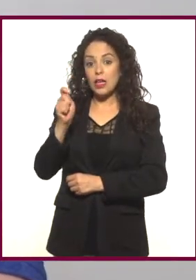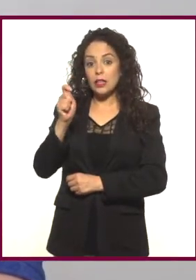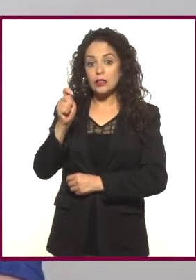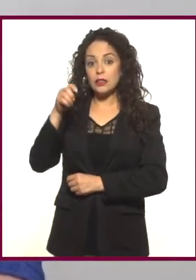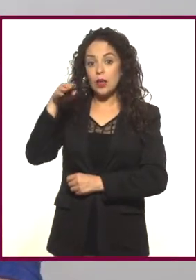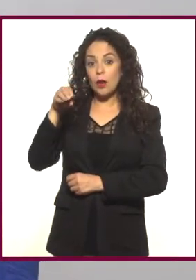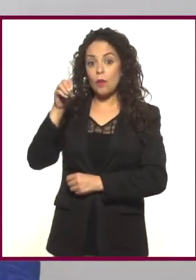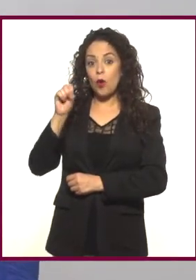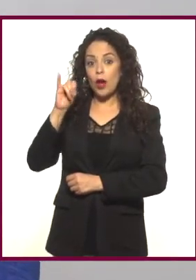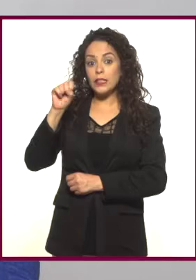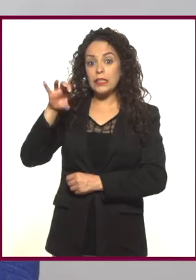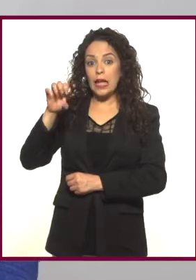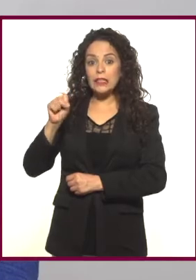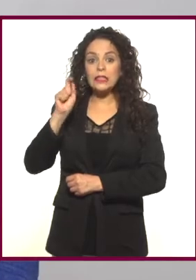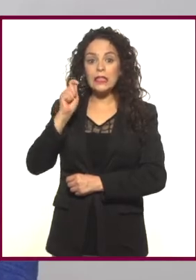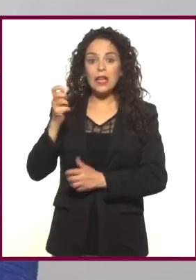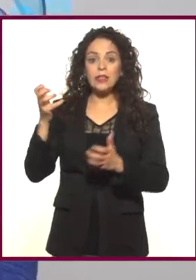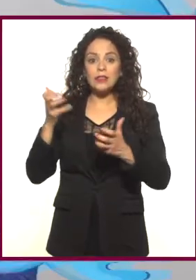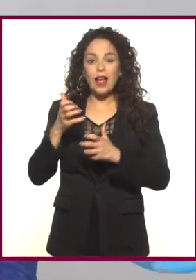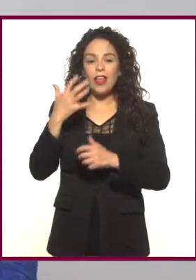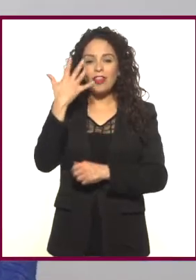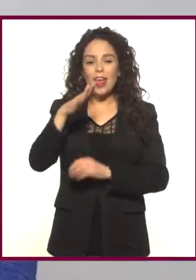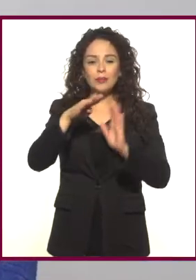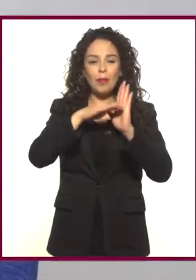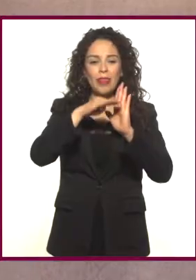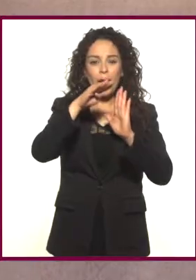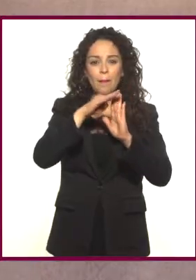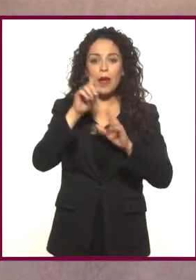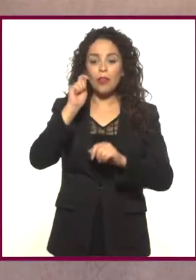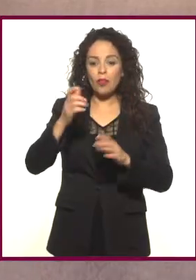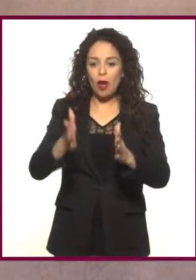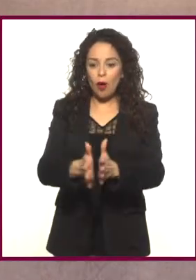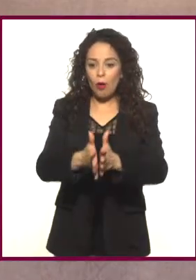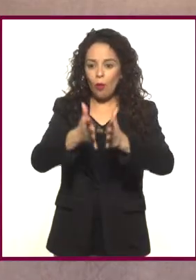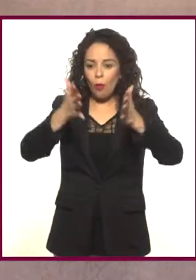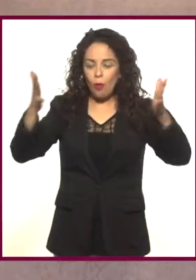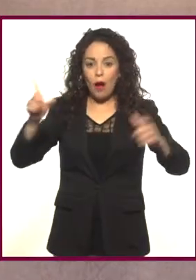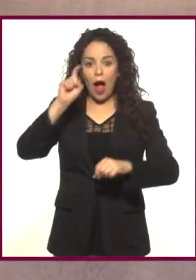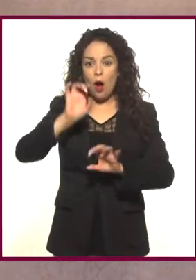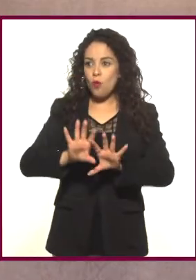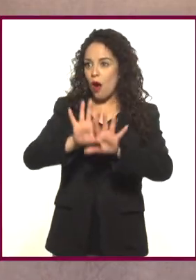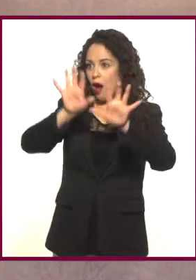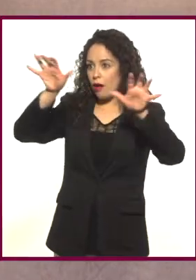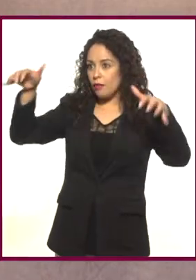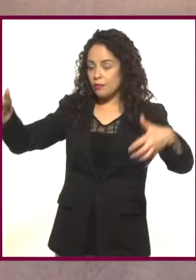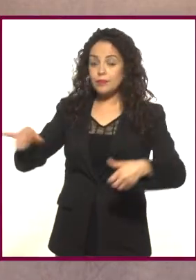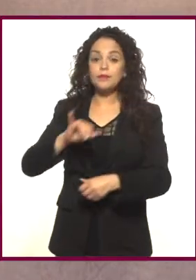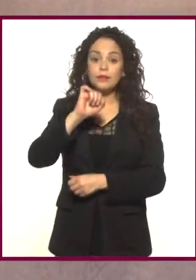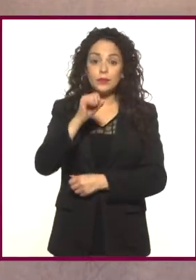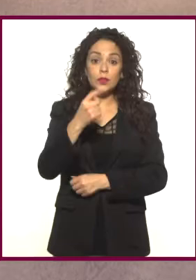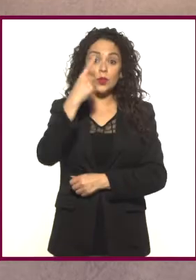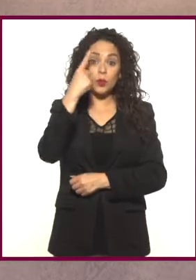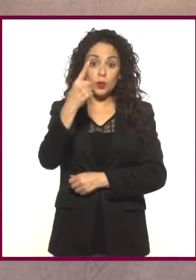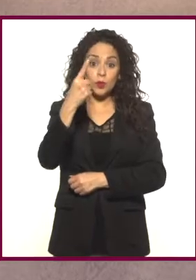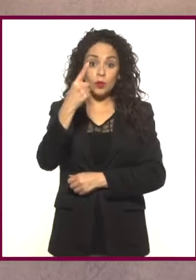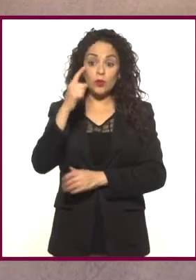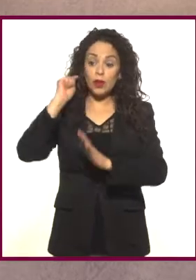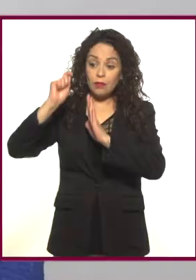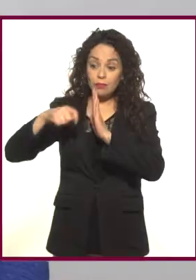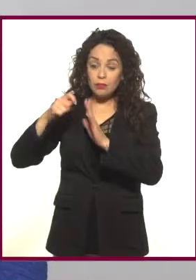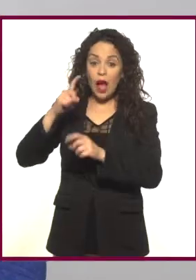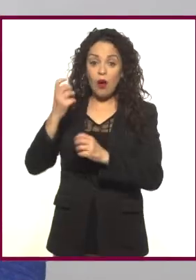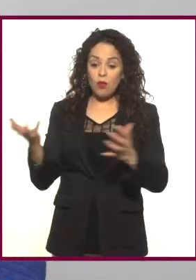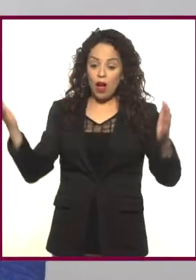separara las aguas del Mar Rojo en los diez mandamientos. Sí, filmaron dos escenas por separado. La del agua que caía en una cuneta.